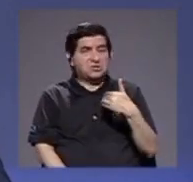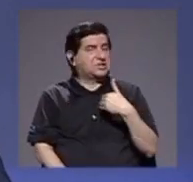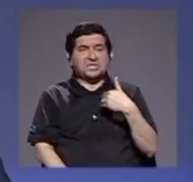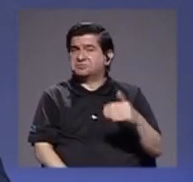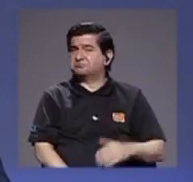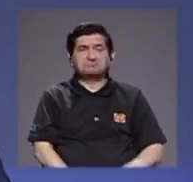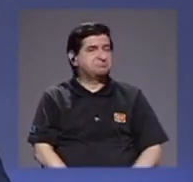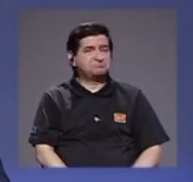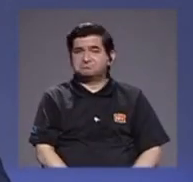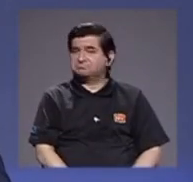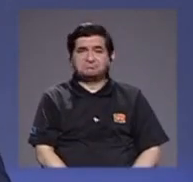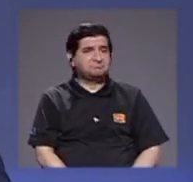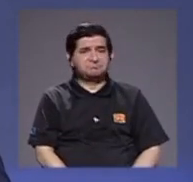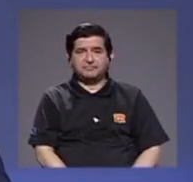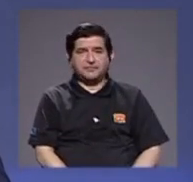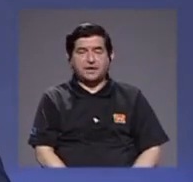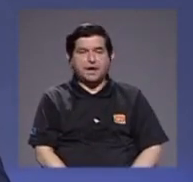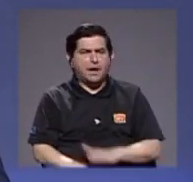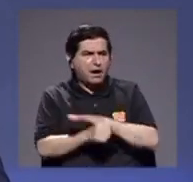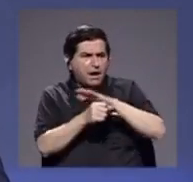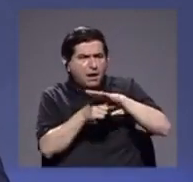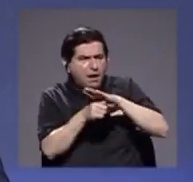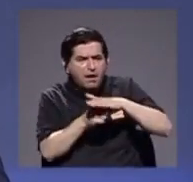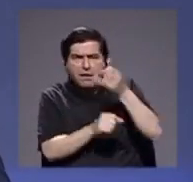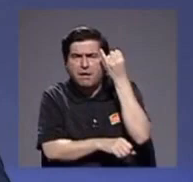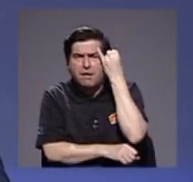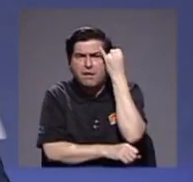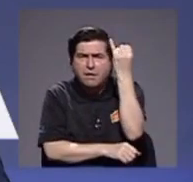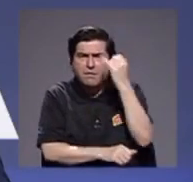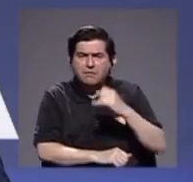y para completar esa idea